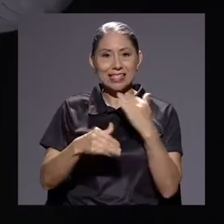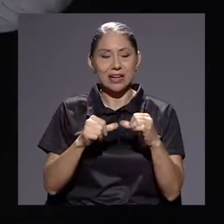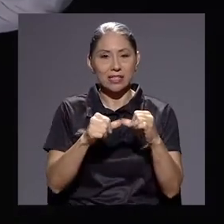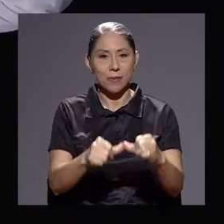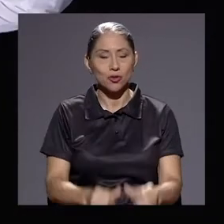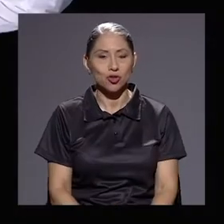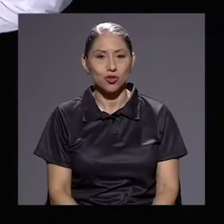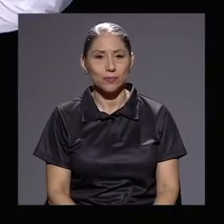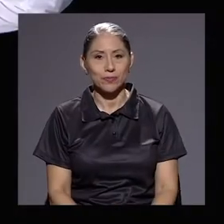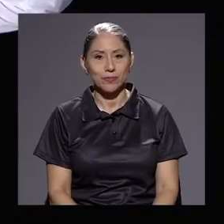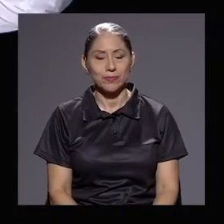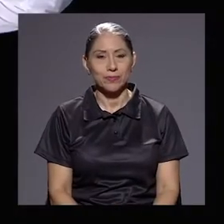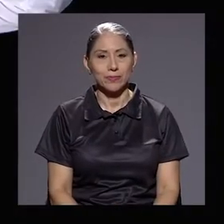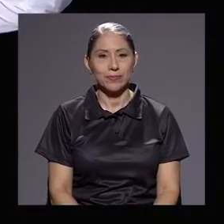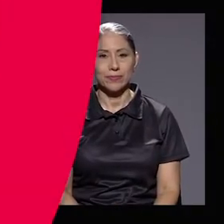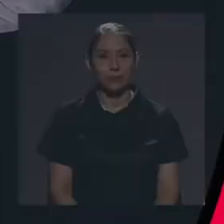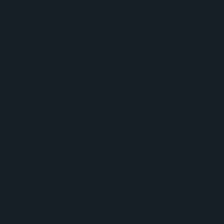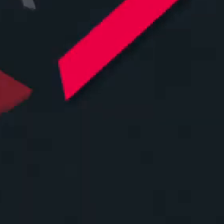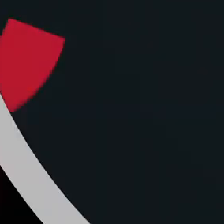regresamos.